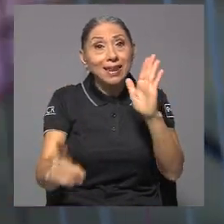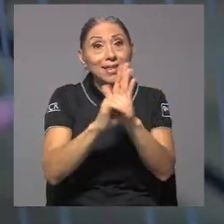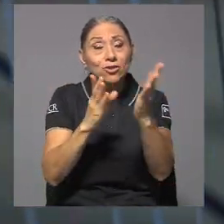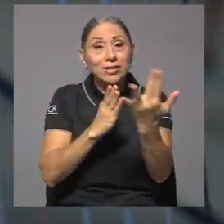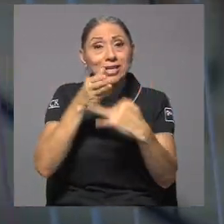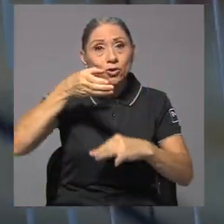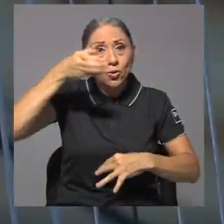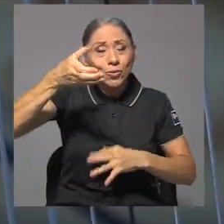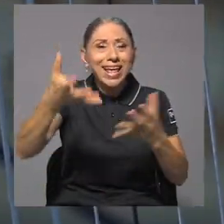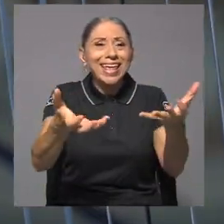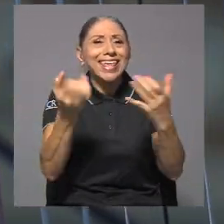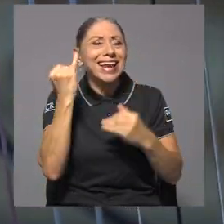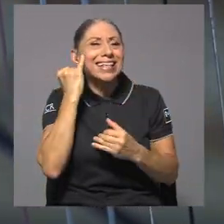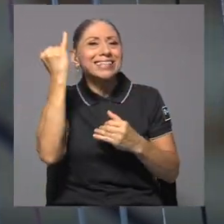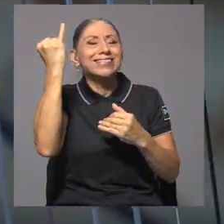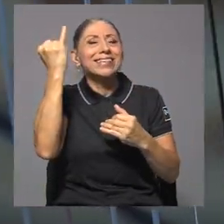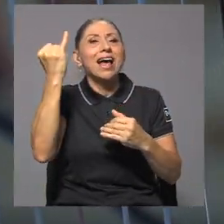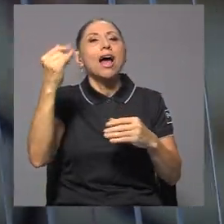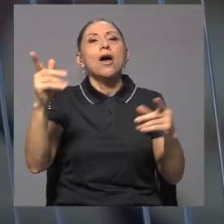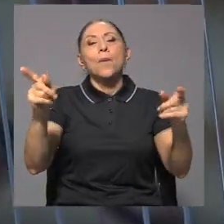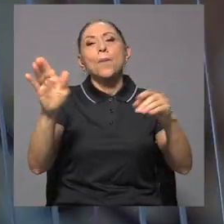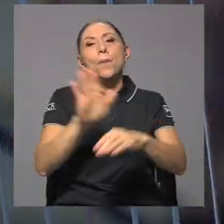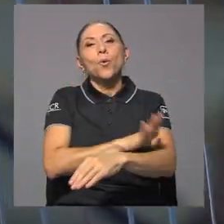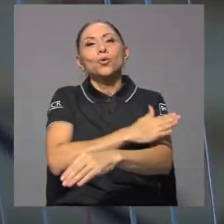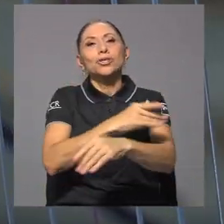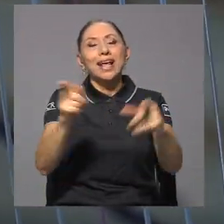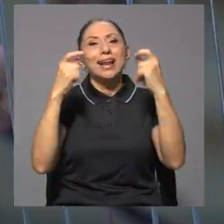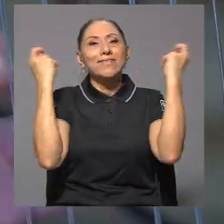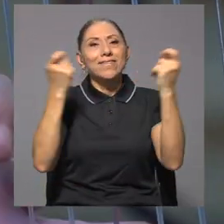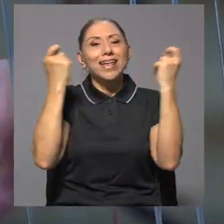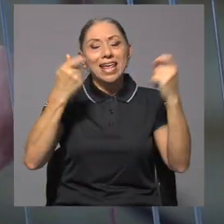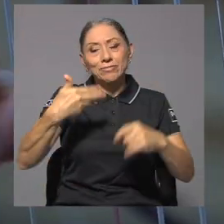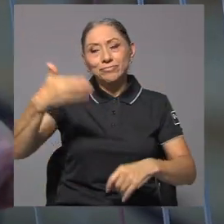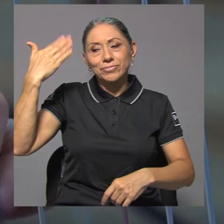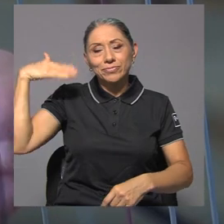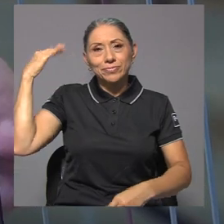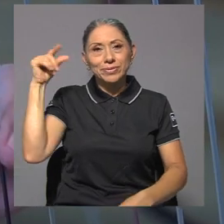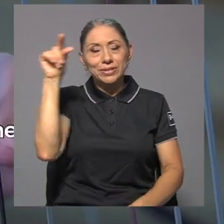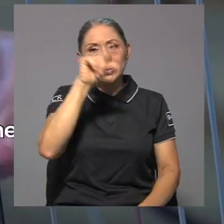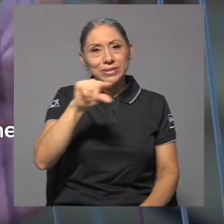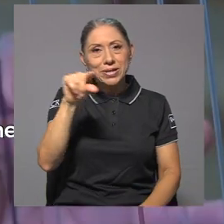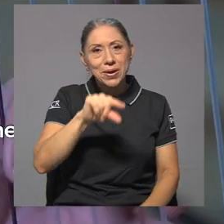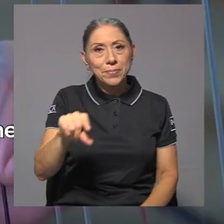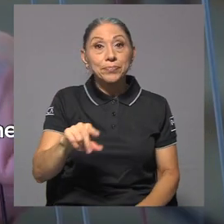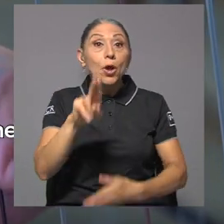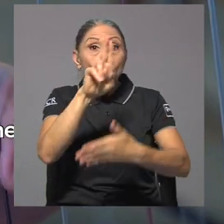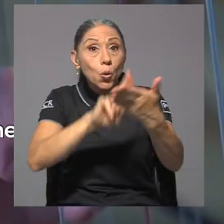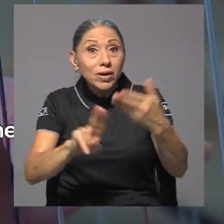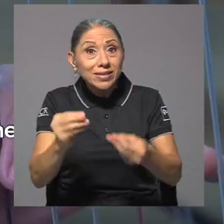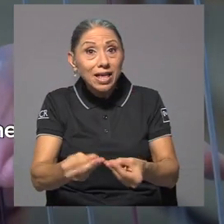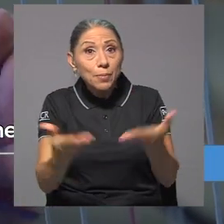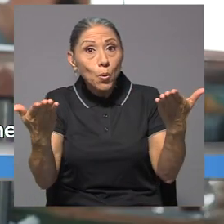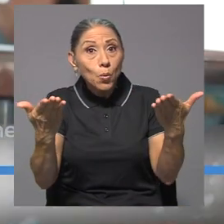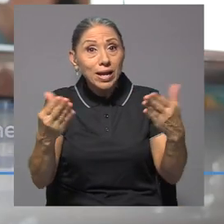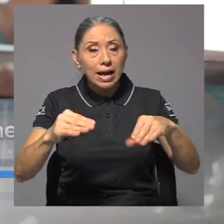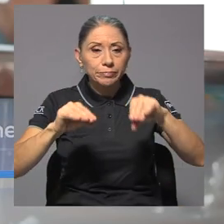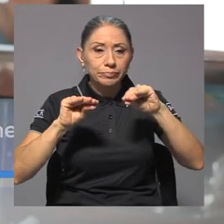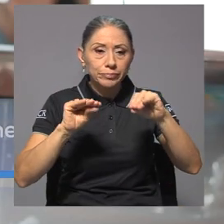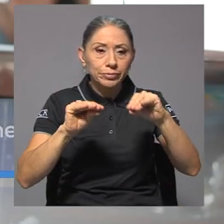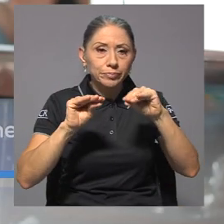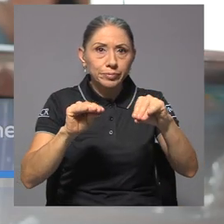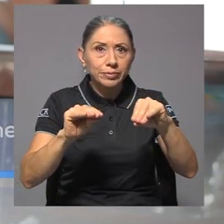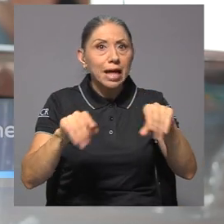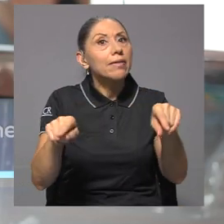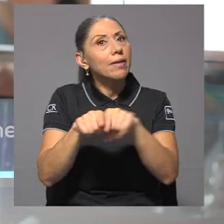es lo que persigue la iniciativa Música en la Feria desde hace algunas semanas atrás. La universidad pública, aparte de la